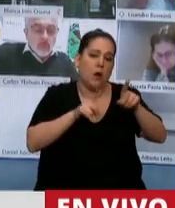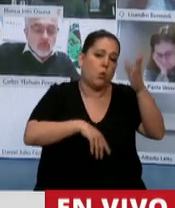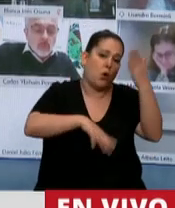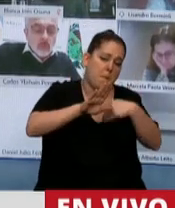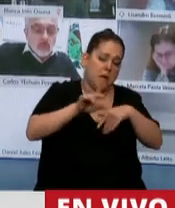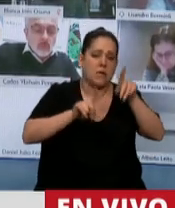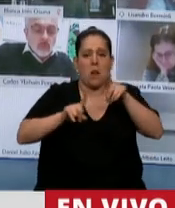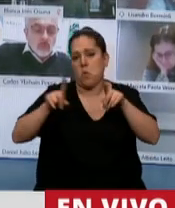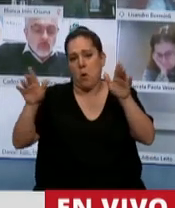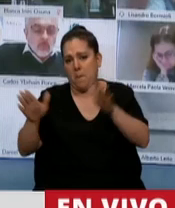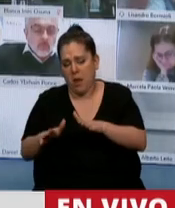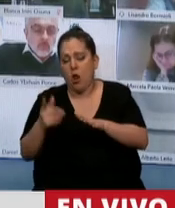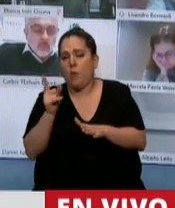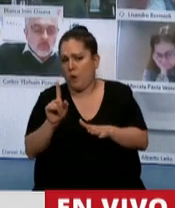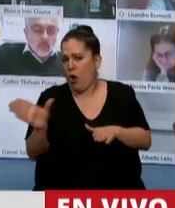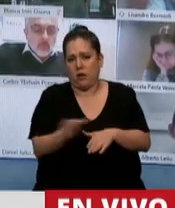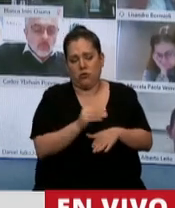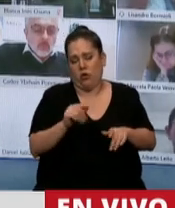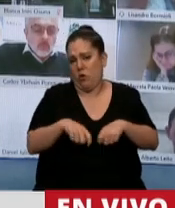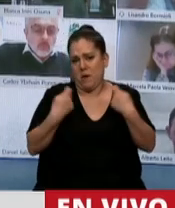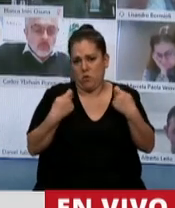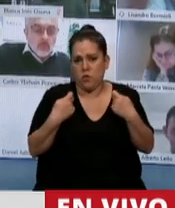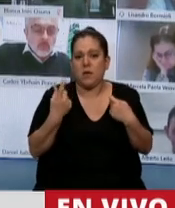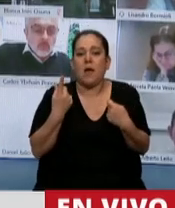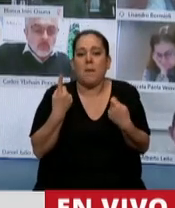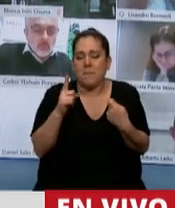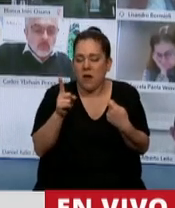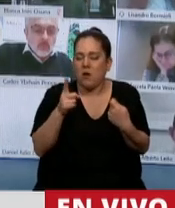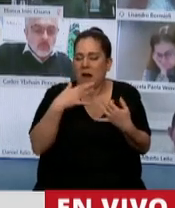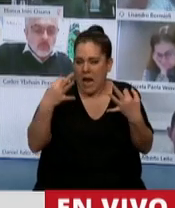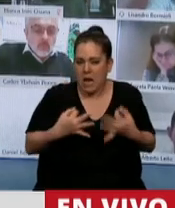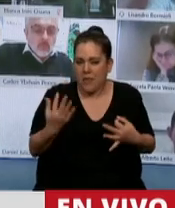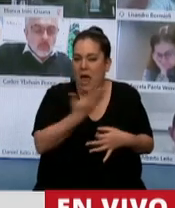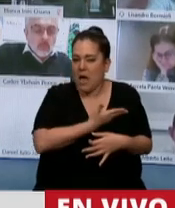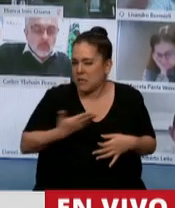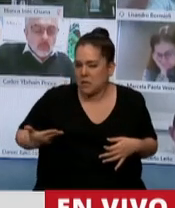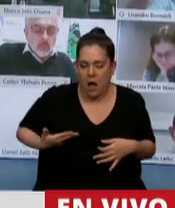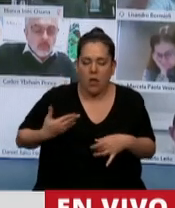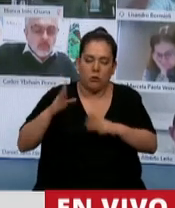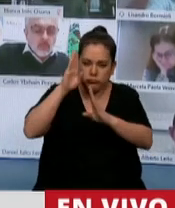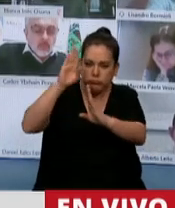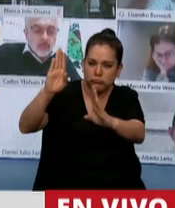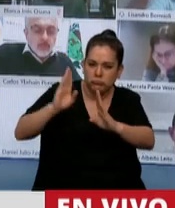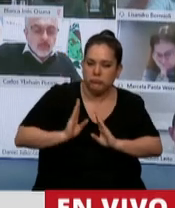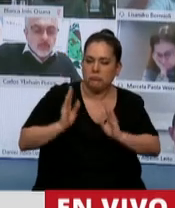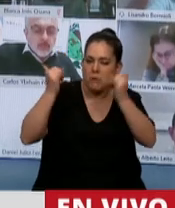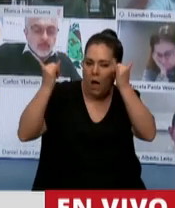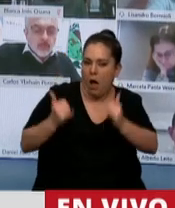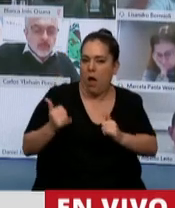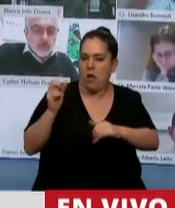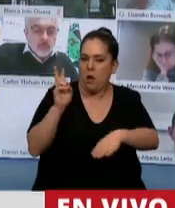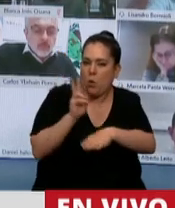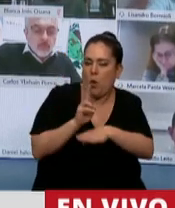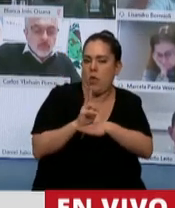lo que no quedan dudas, señor Presidente, es que desde el primer día tenemos un Estado que nos cuida, un Estado presente y también que hemos